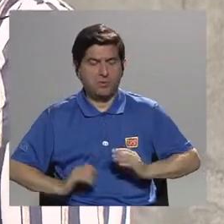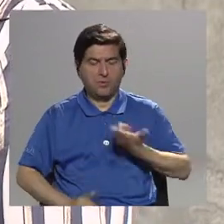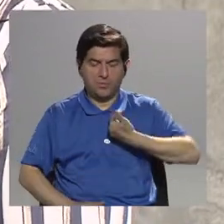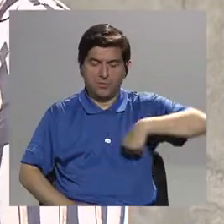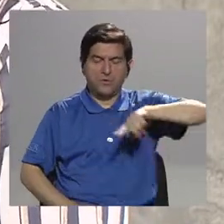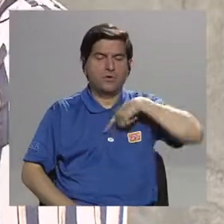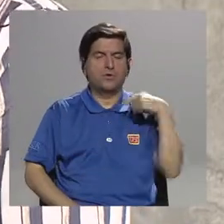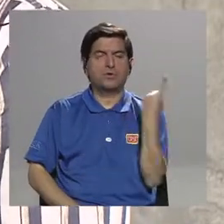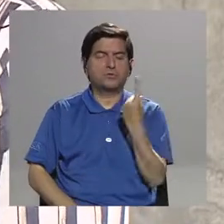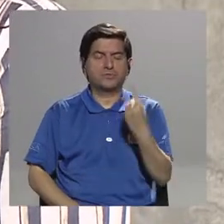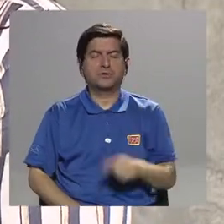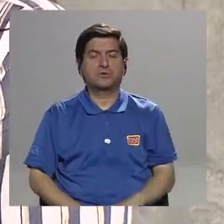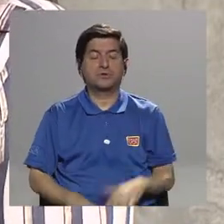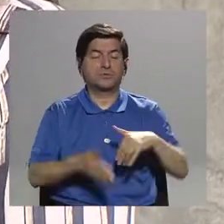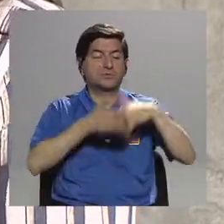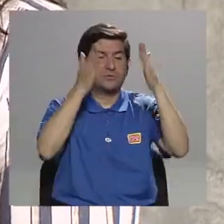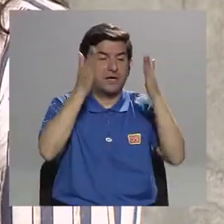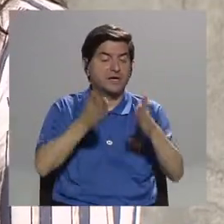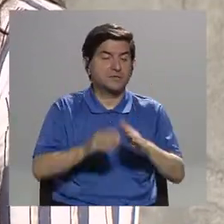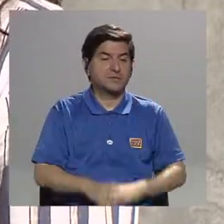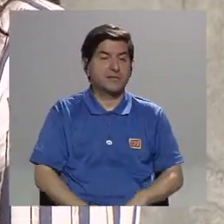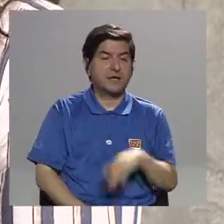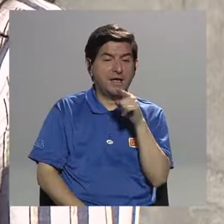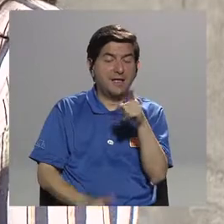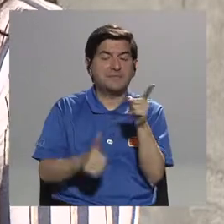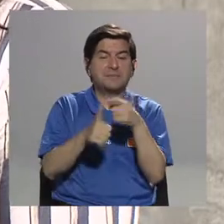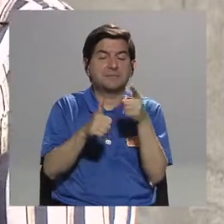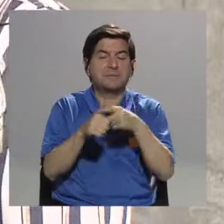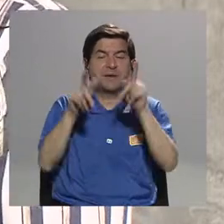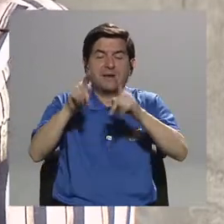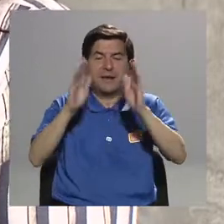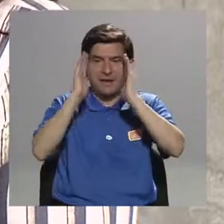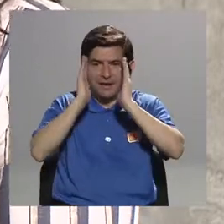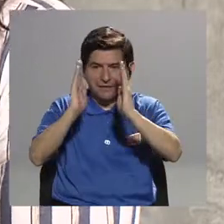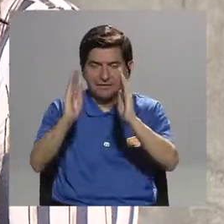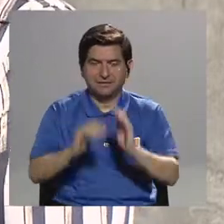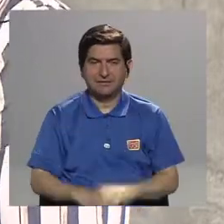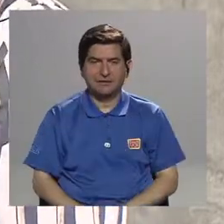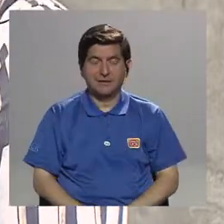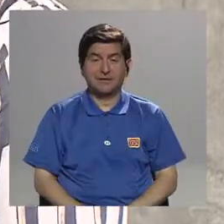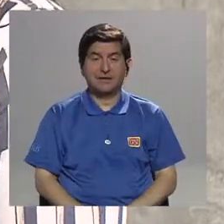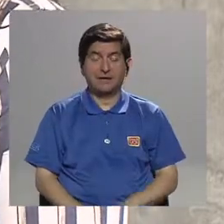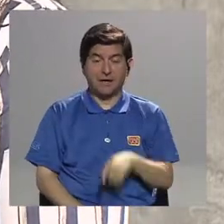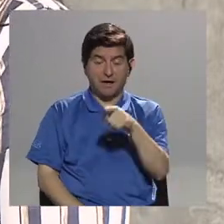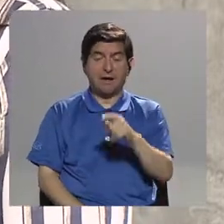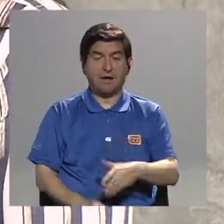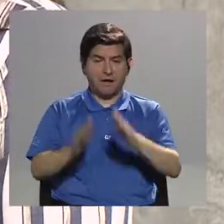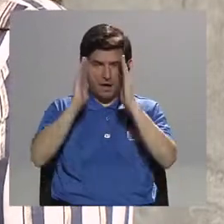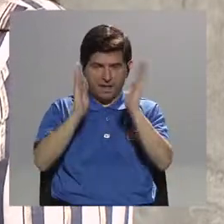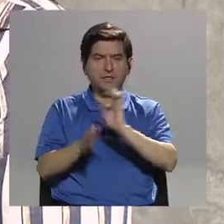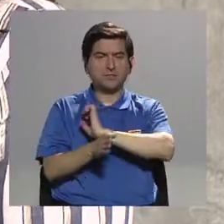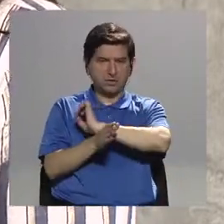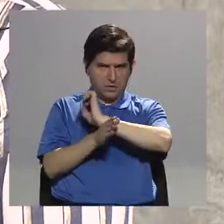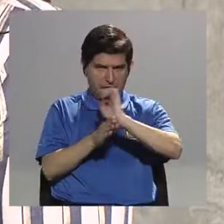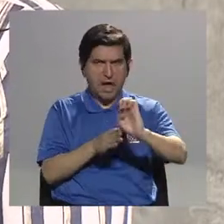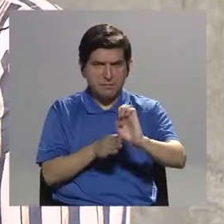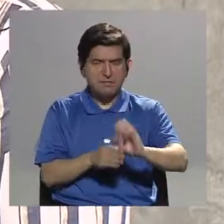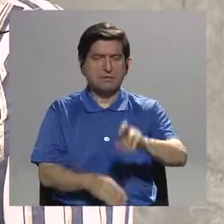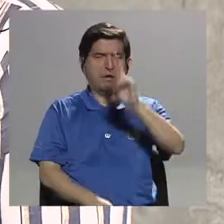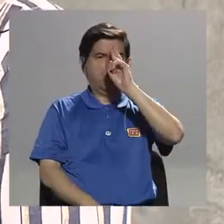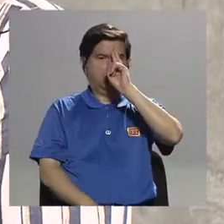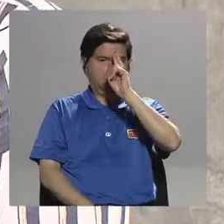estudiantes a que ese es su primer paciente. Entonces, ellos tienen que tratarlo con la ética y con el respeto que